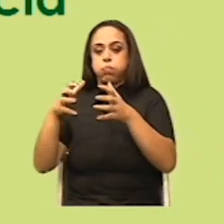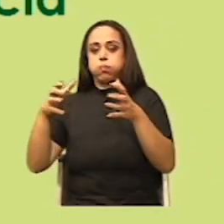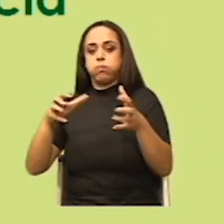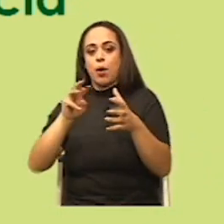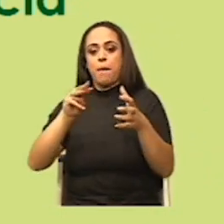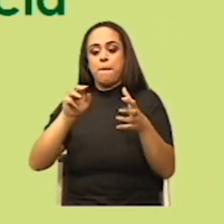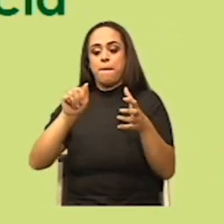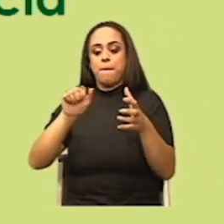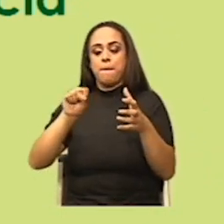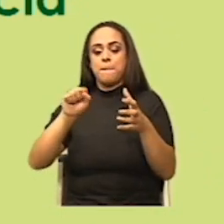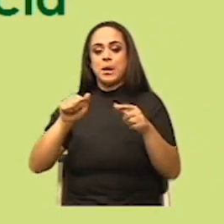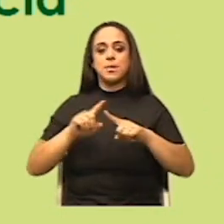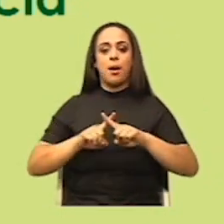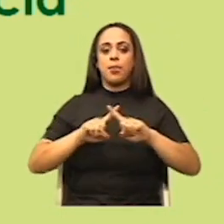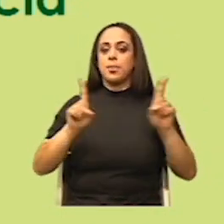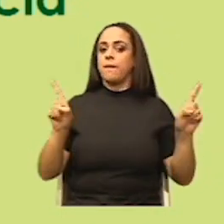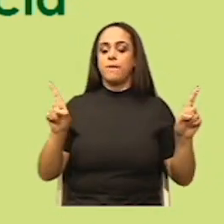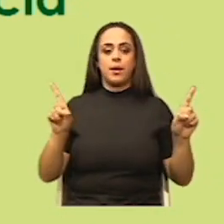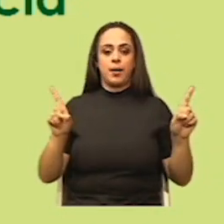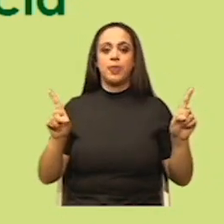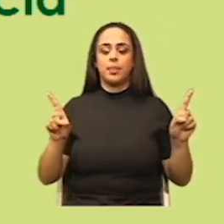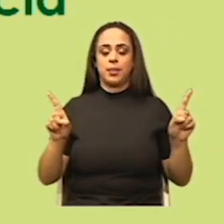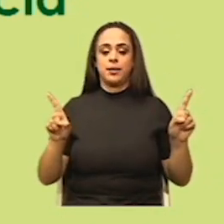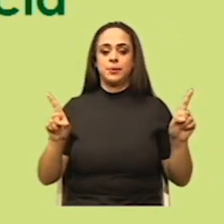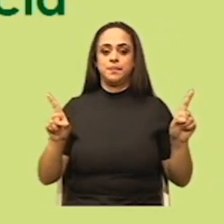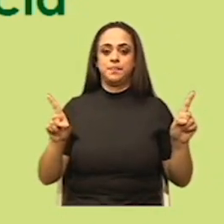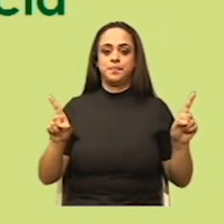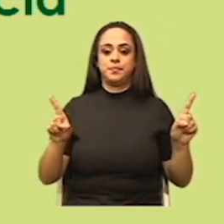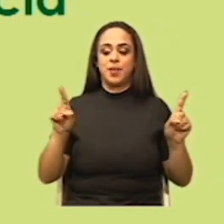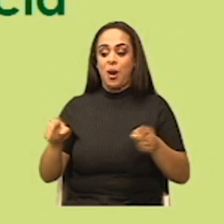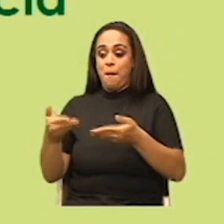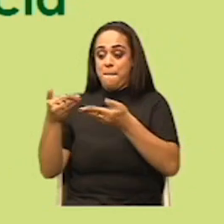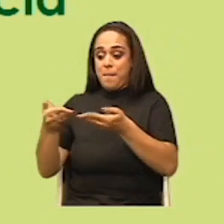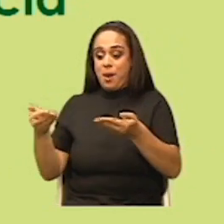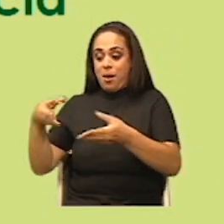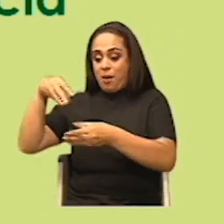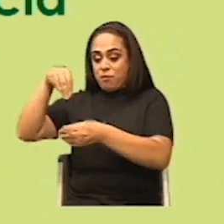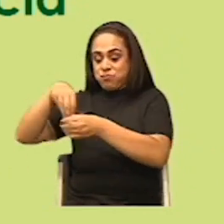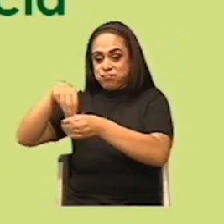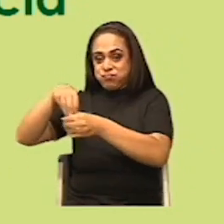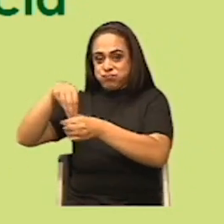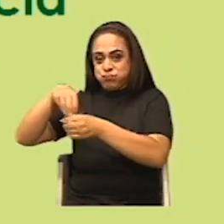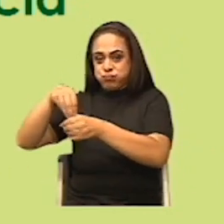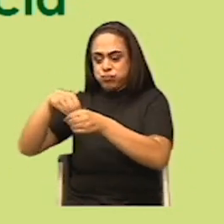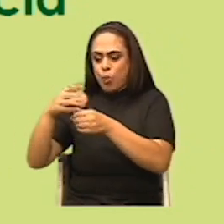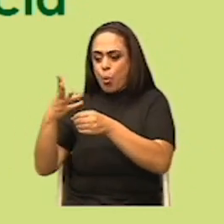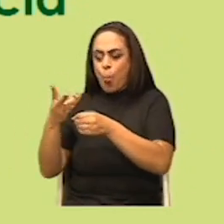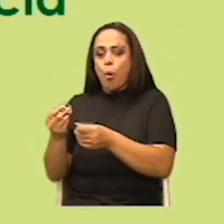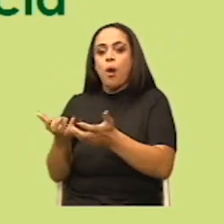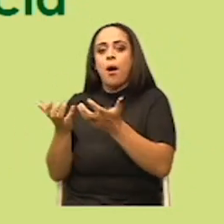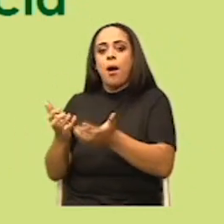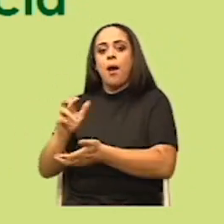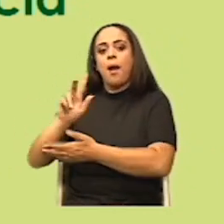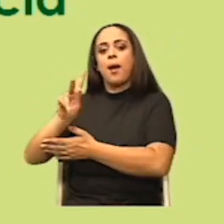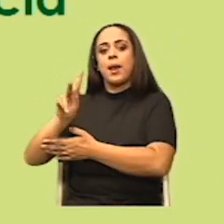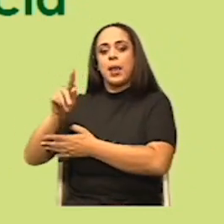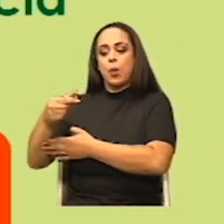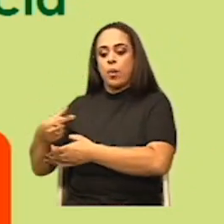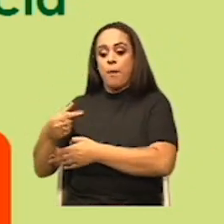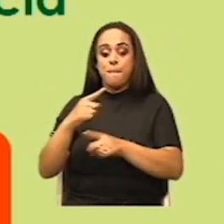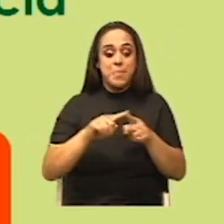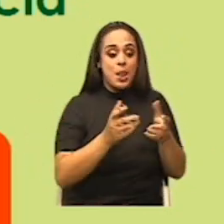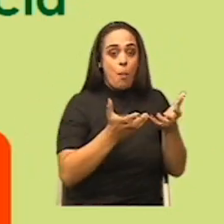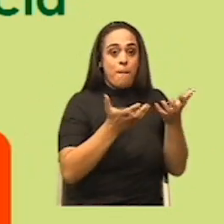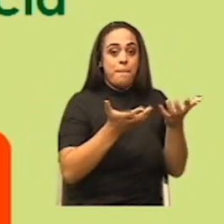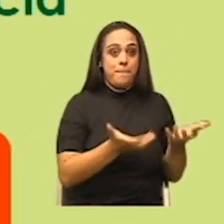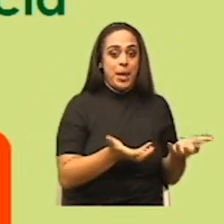Recordemos que la masa corresponde a la cantidad de materia que tiene un cuerpo y que se mide en kilogramos. Pero el peso,